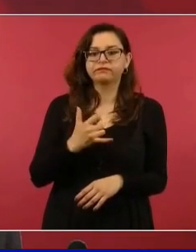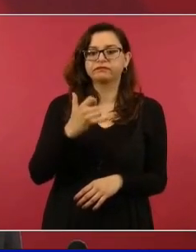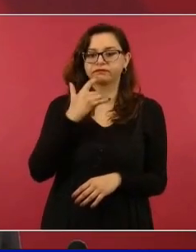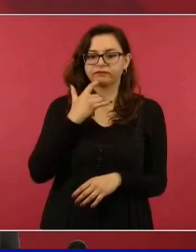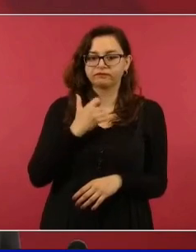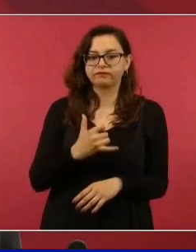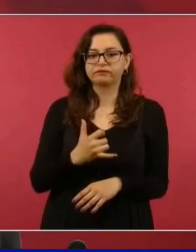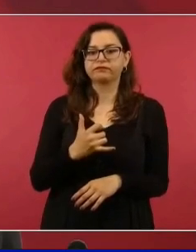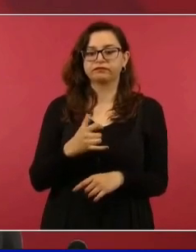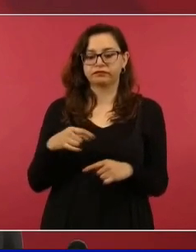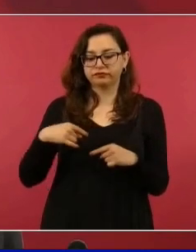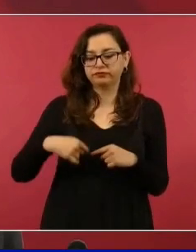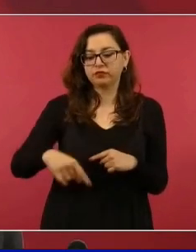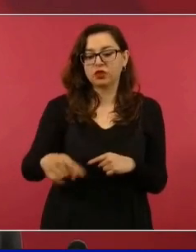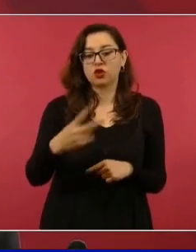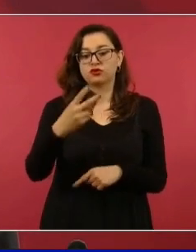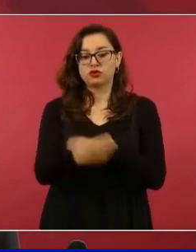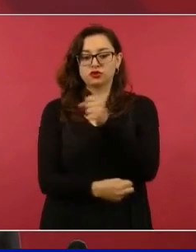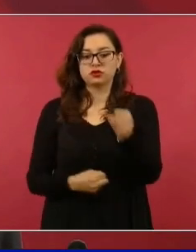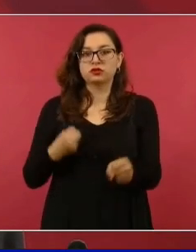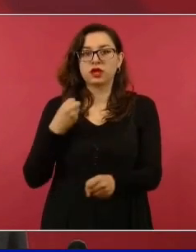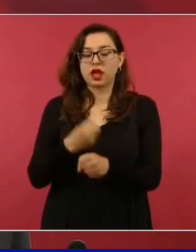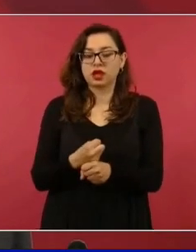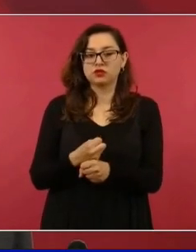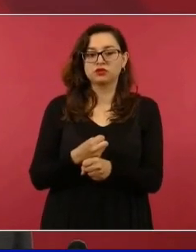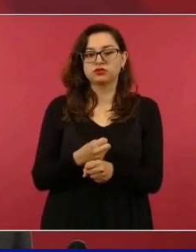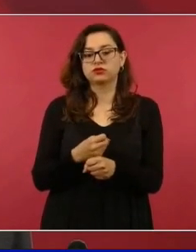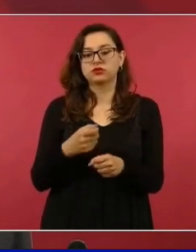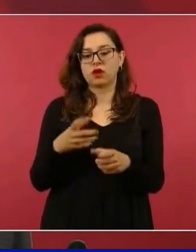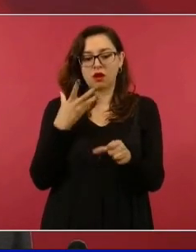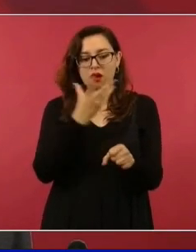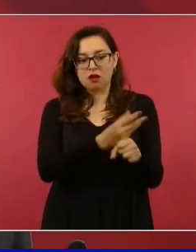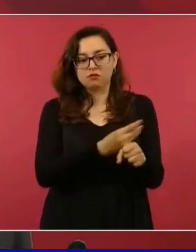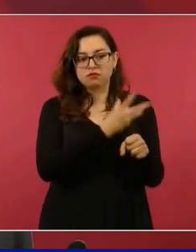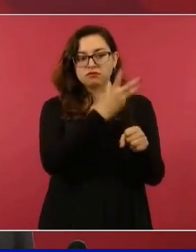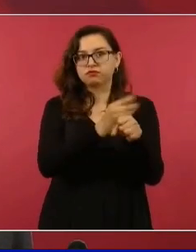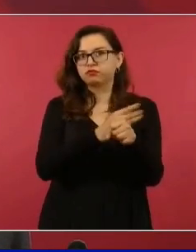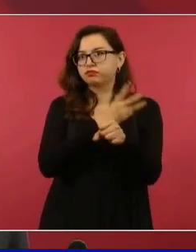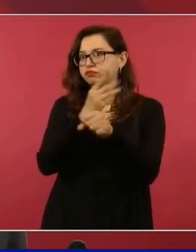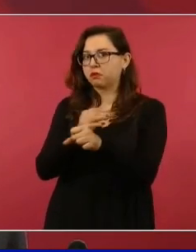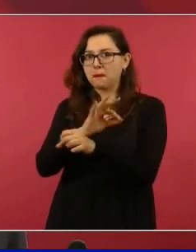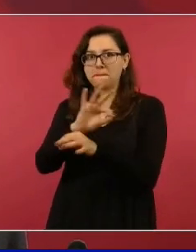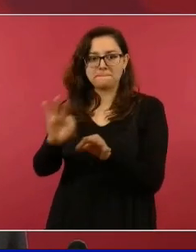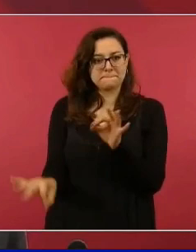dejar un sistema de salud pública de primera,